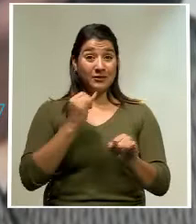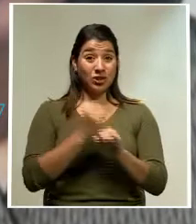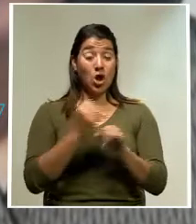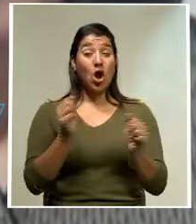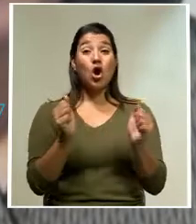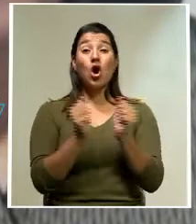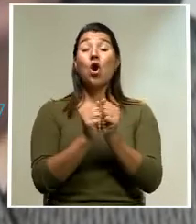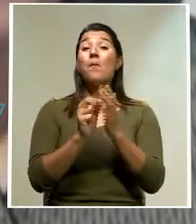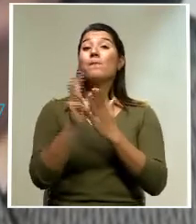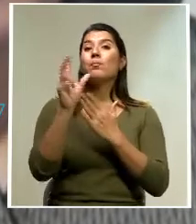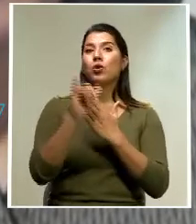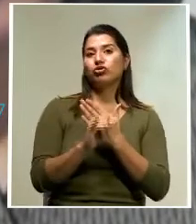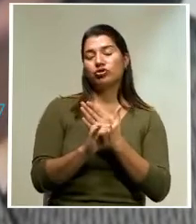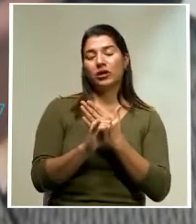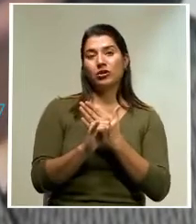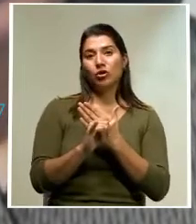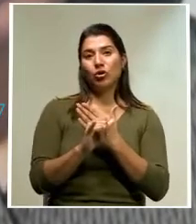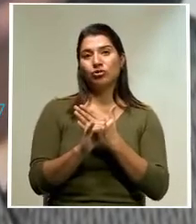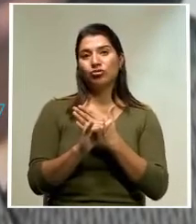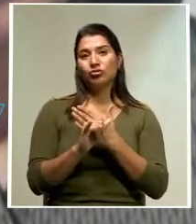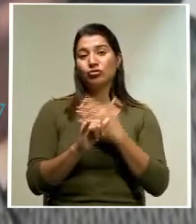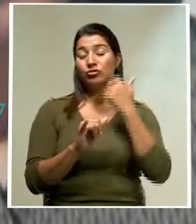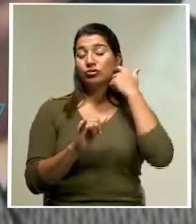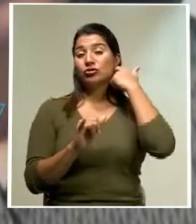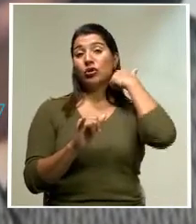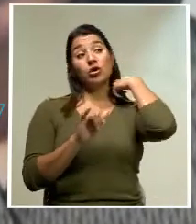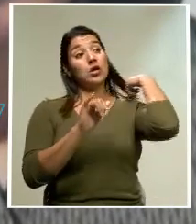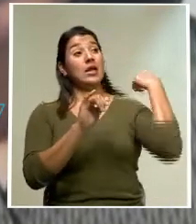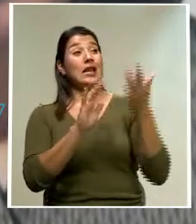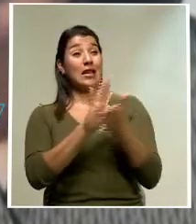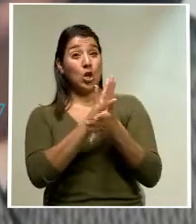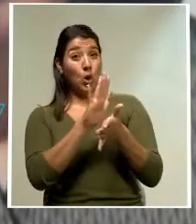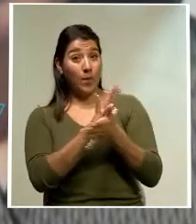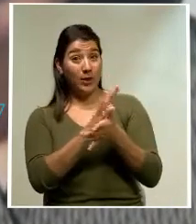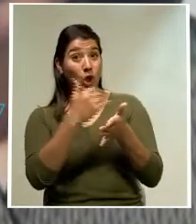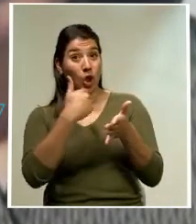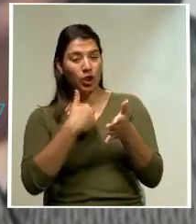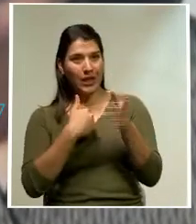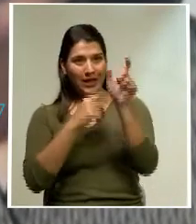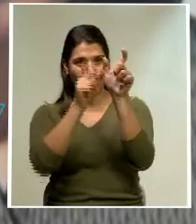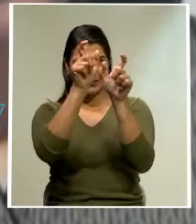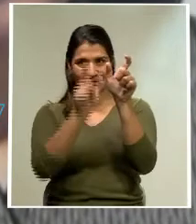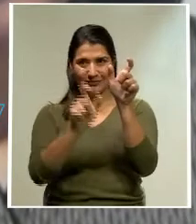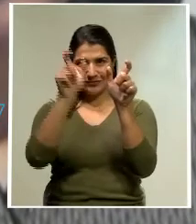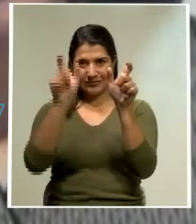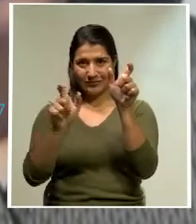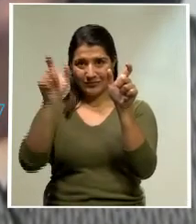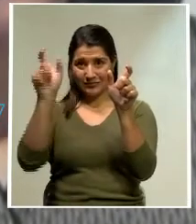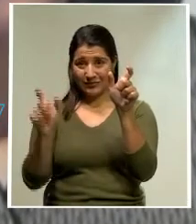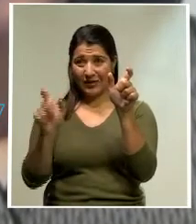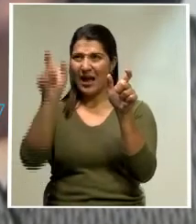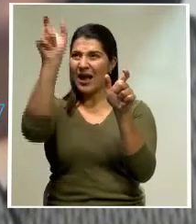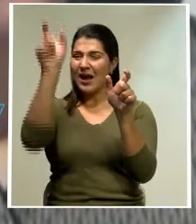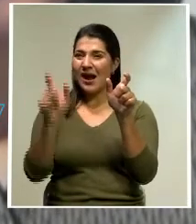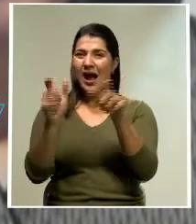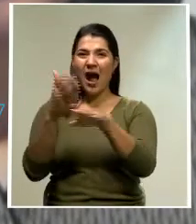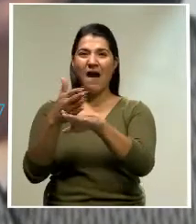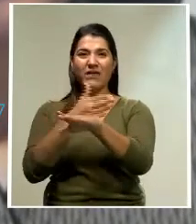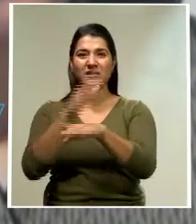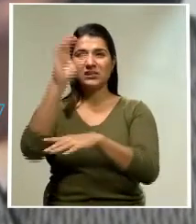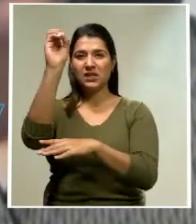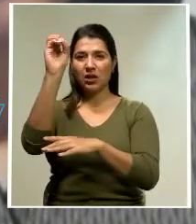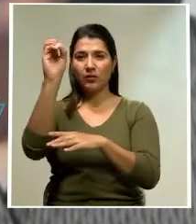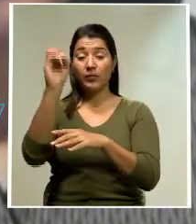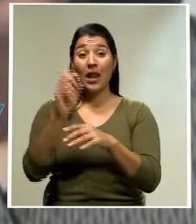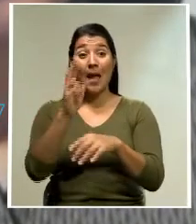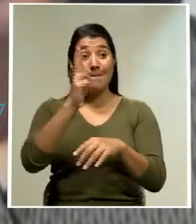la columna, el informe trae una columna de Excel, tienen la columna de avance físico en cero. Y